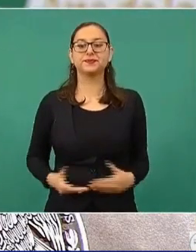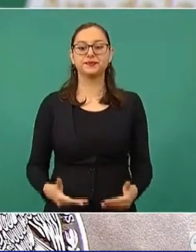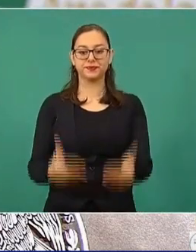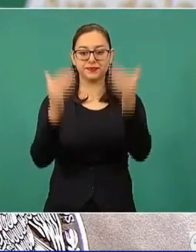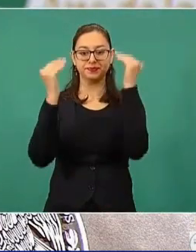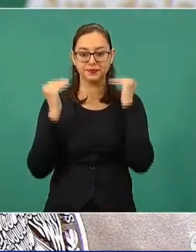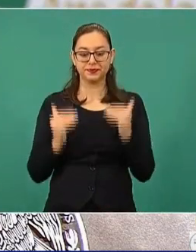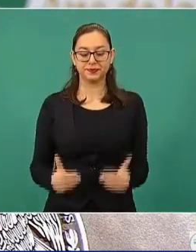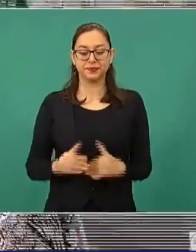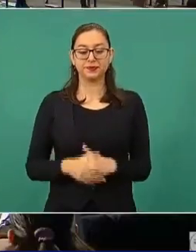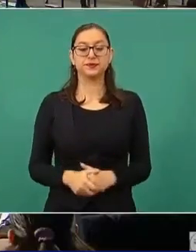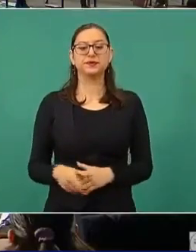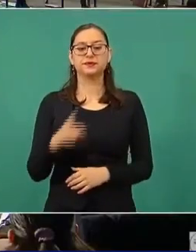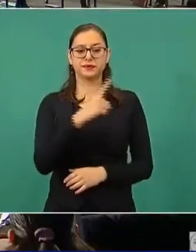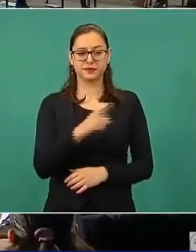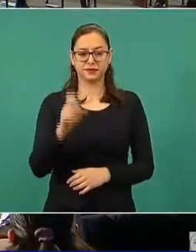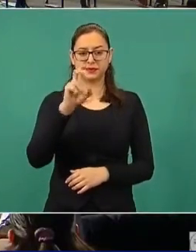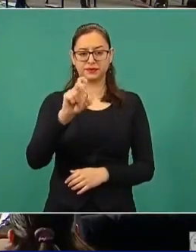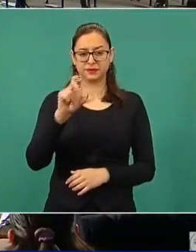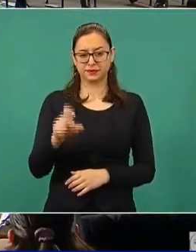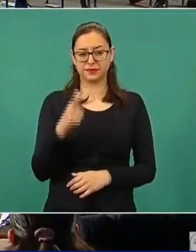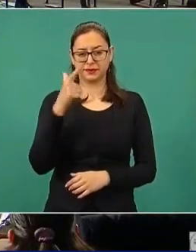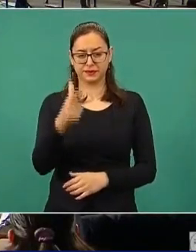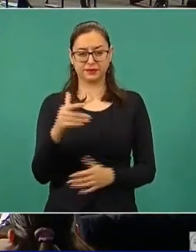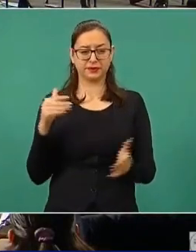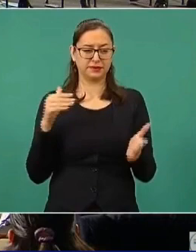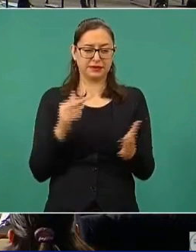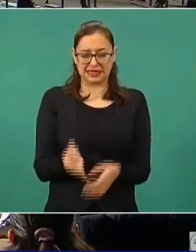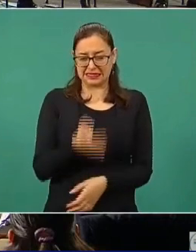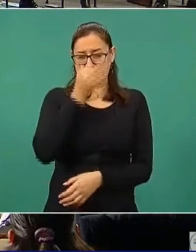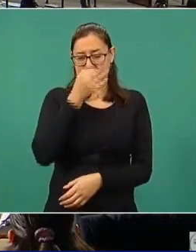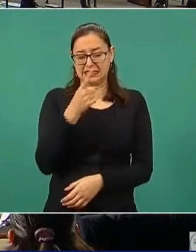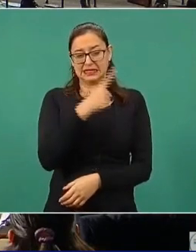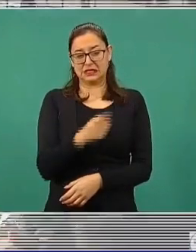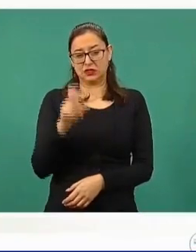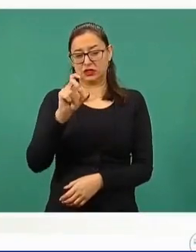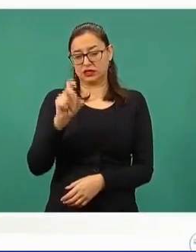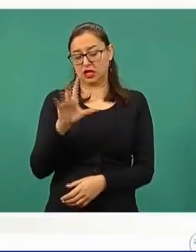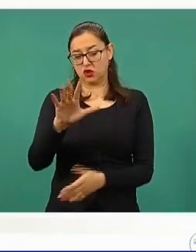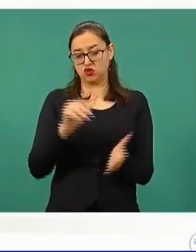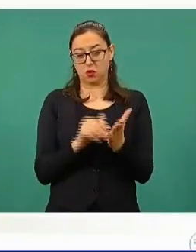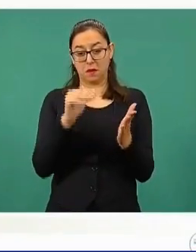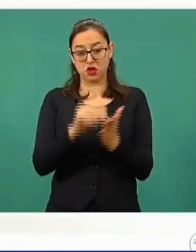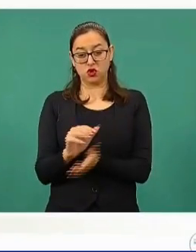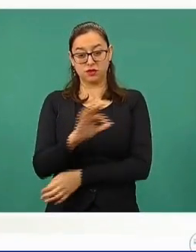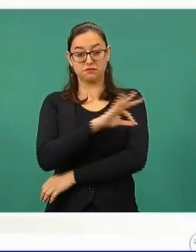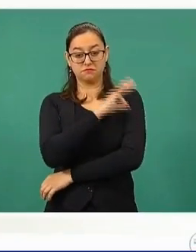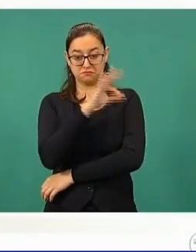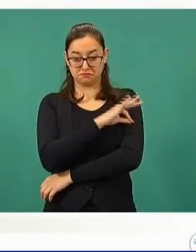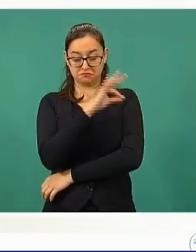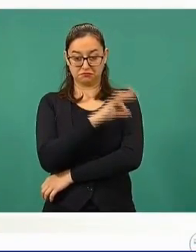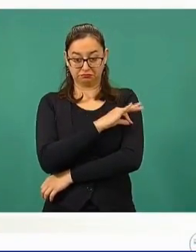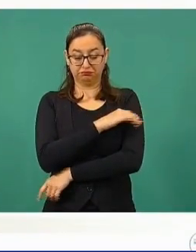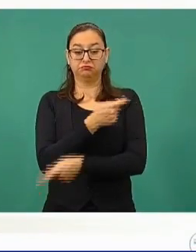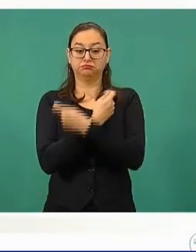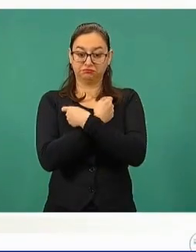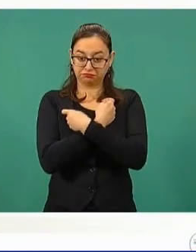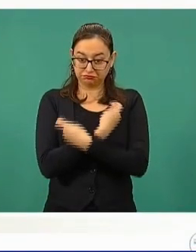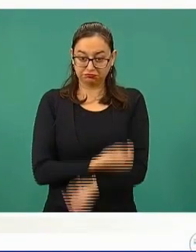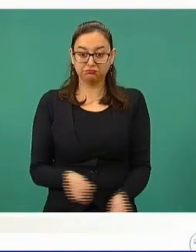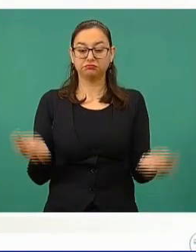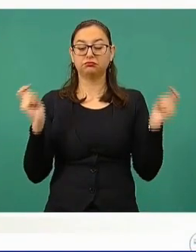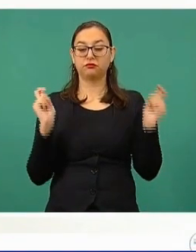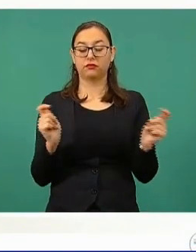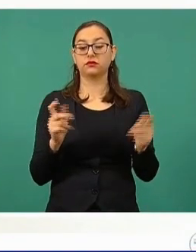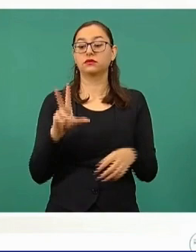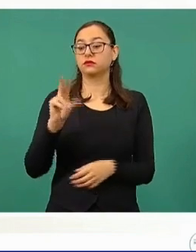Nos muestra que 137, casi 138 millones de dosis de vacunas han sido aplicadas. A casi